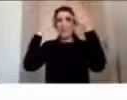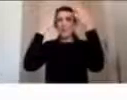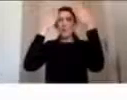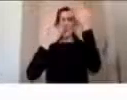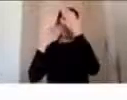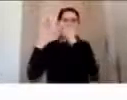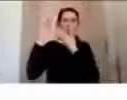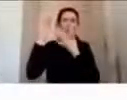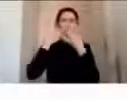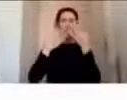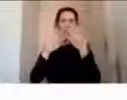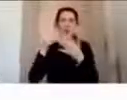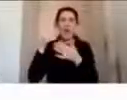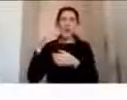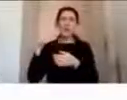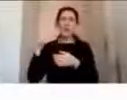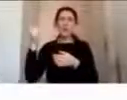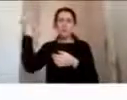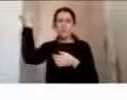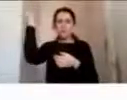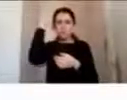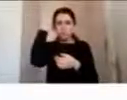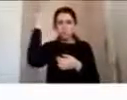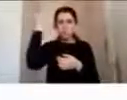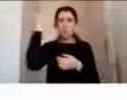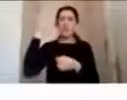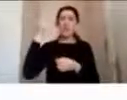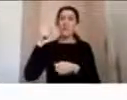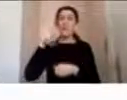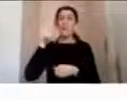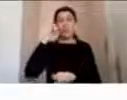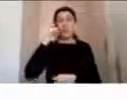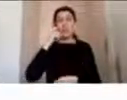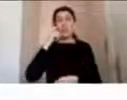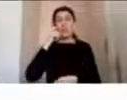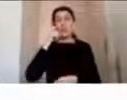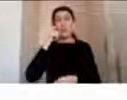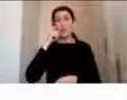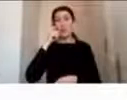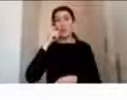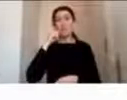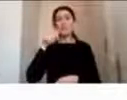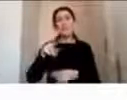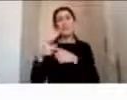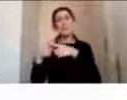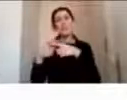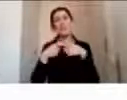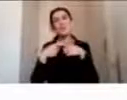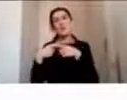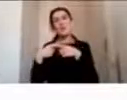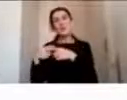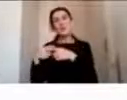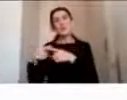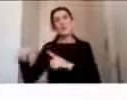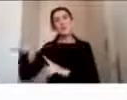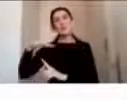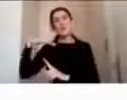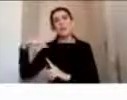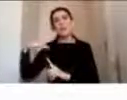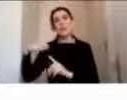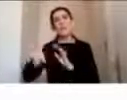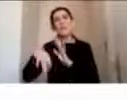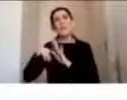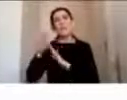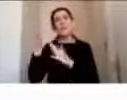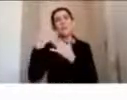traumatismo, creo que vamos a conformar una sociedad mucho más protegida y mucho más desarrollada